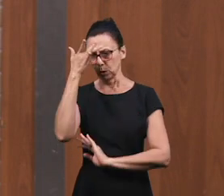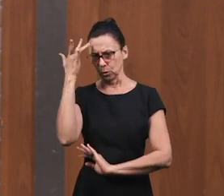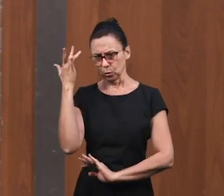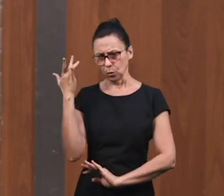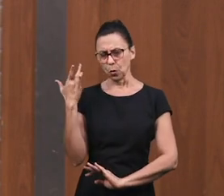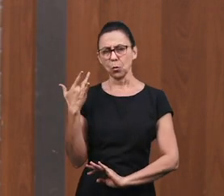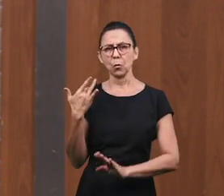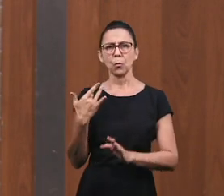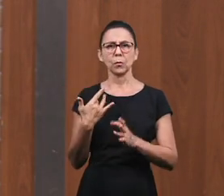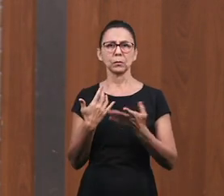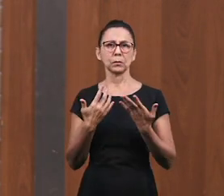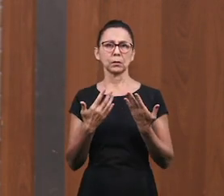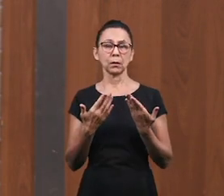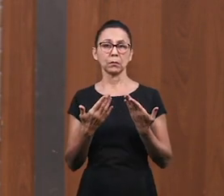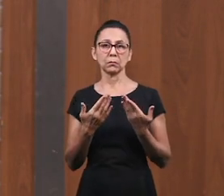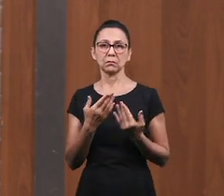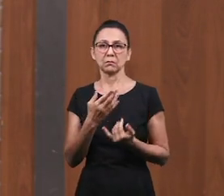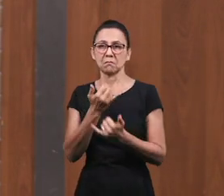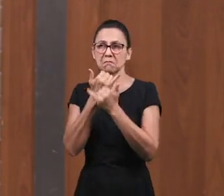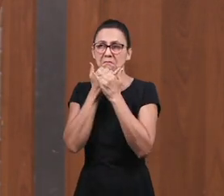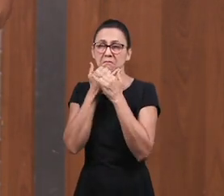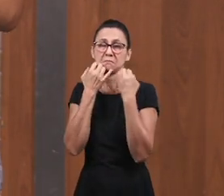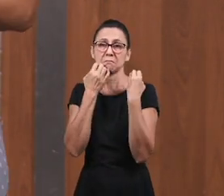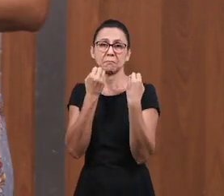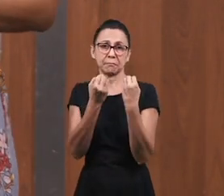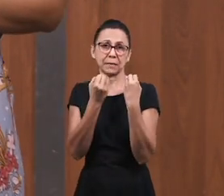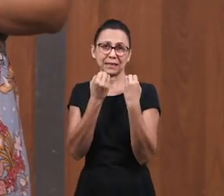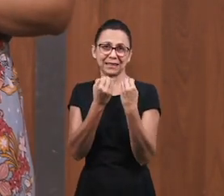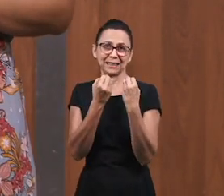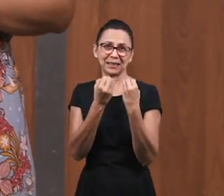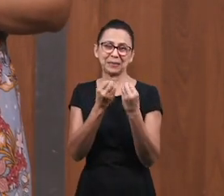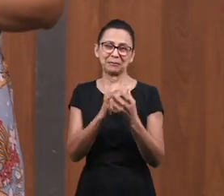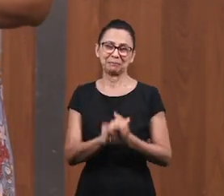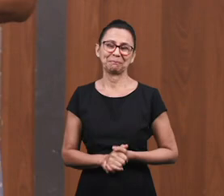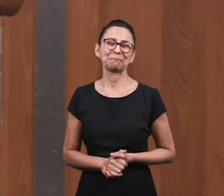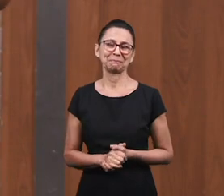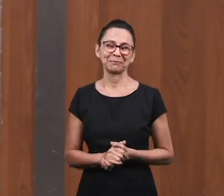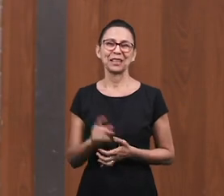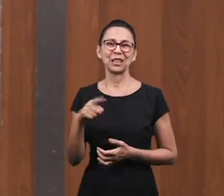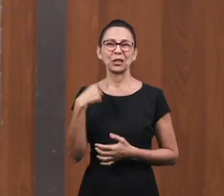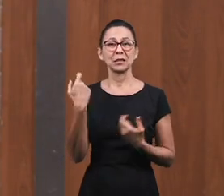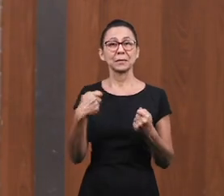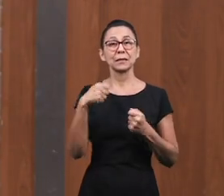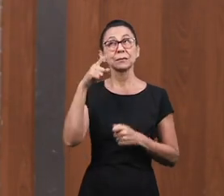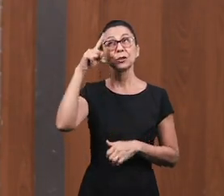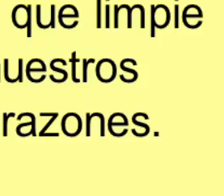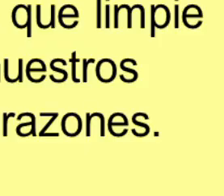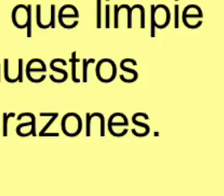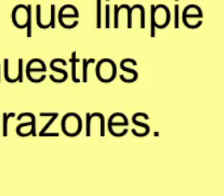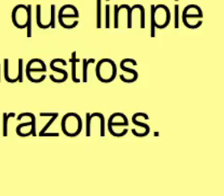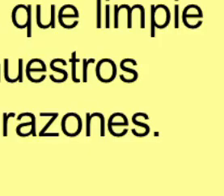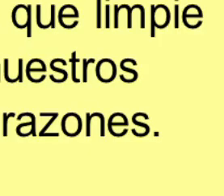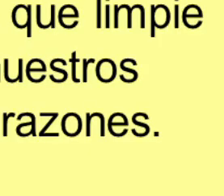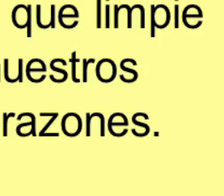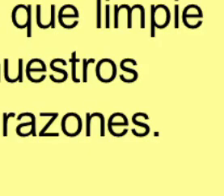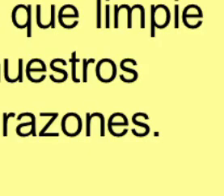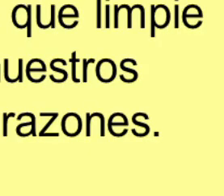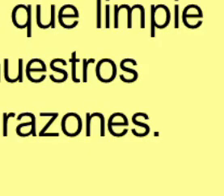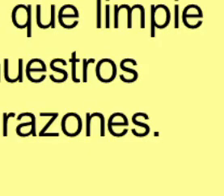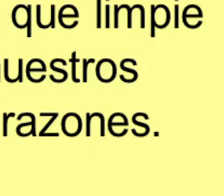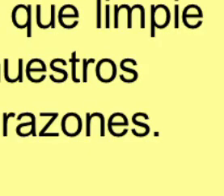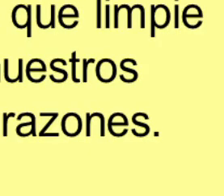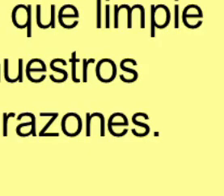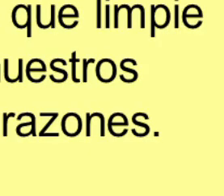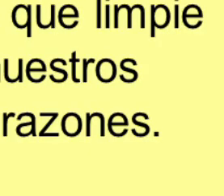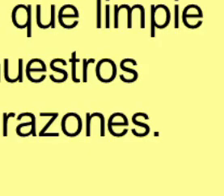Pero nosotros Como aquella mujer Necesitamos Todos los días Del perdón De Dios Nosotros somos